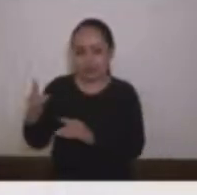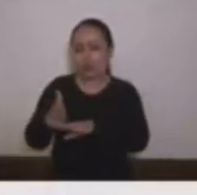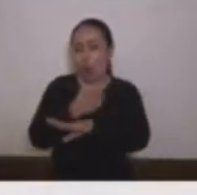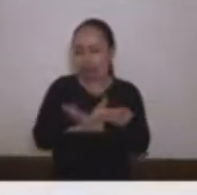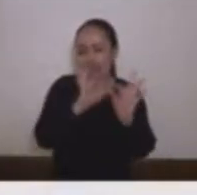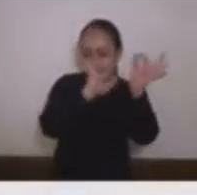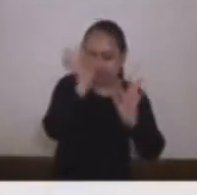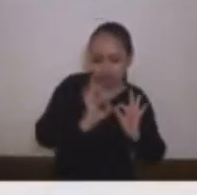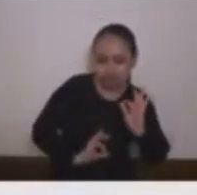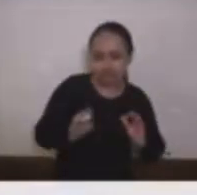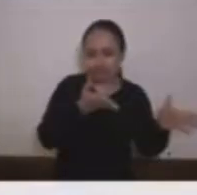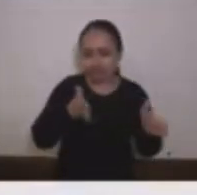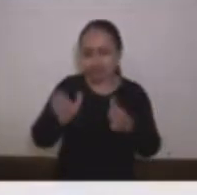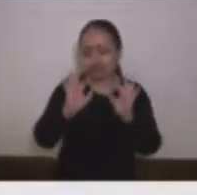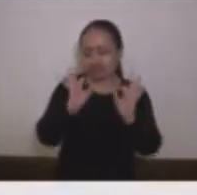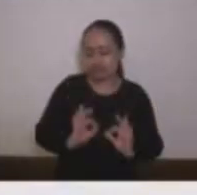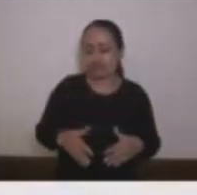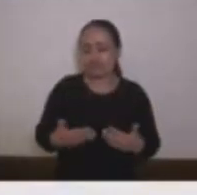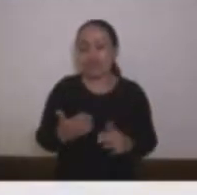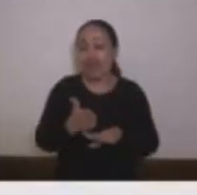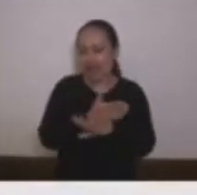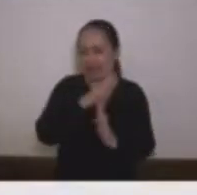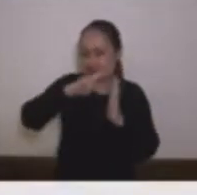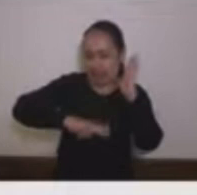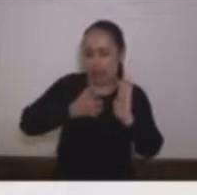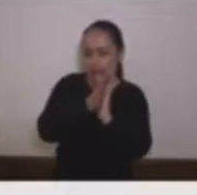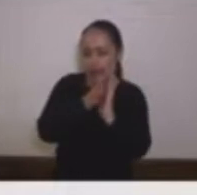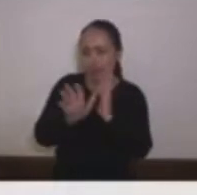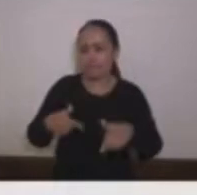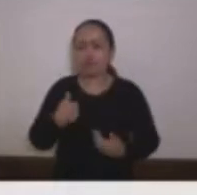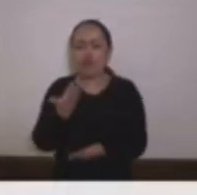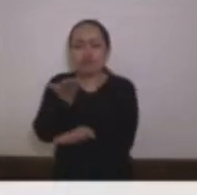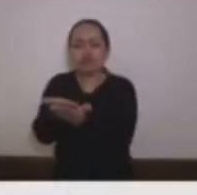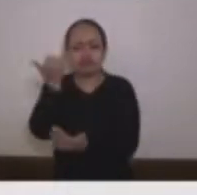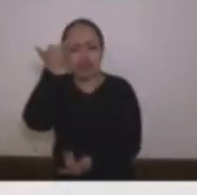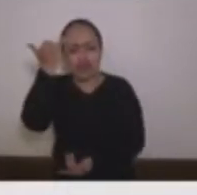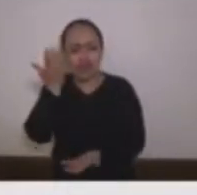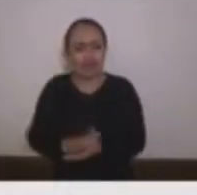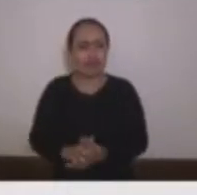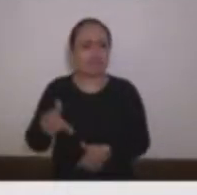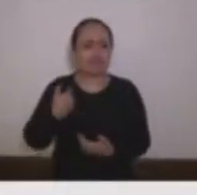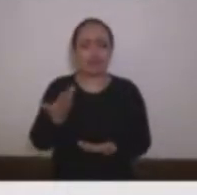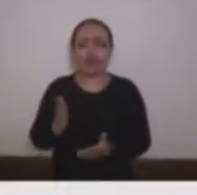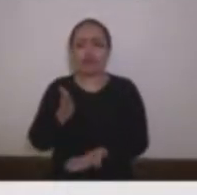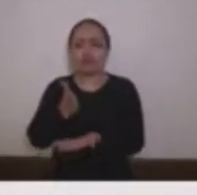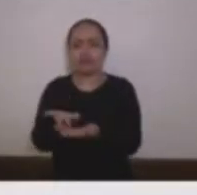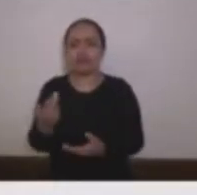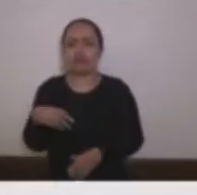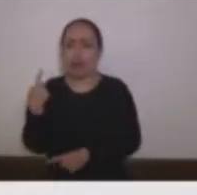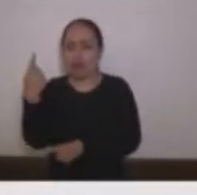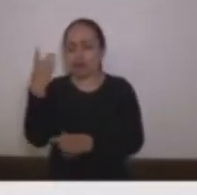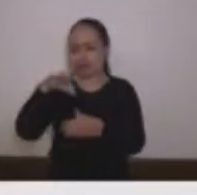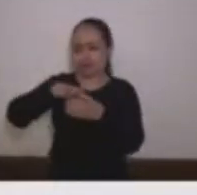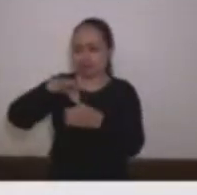preparamos para esta elección de Contralor, quiero manifestar una idea y es cuando yo me metí en política electoral, yo tengo 30